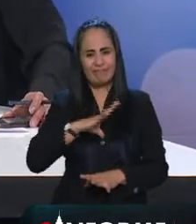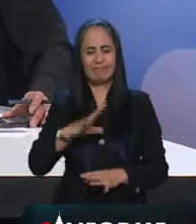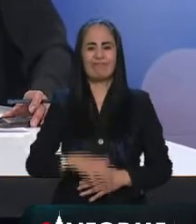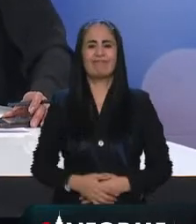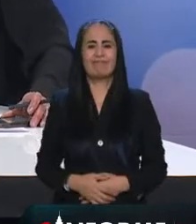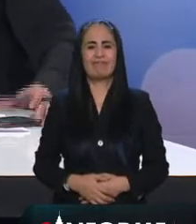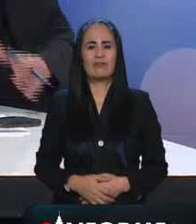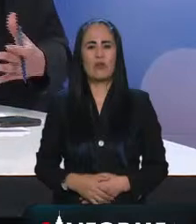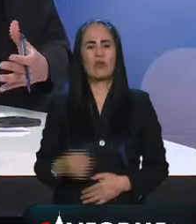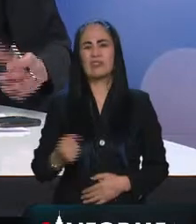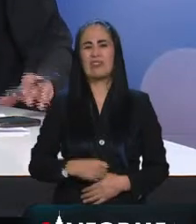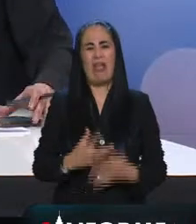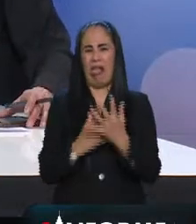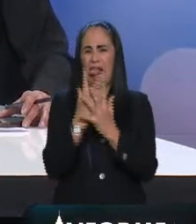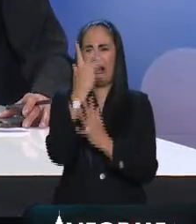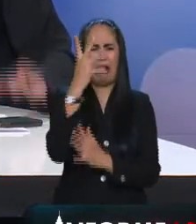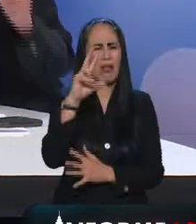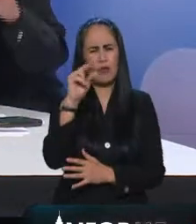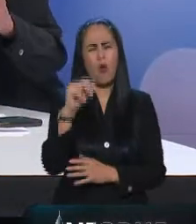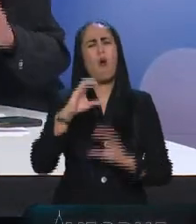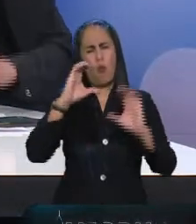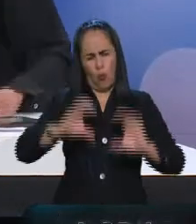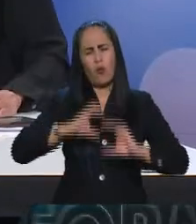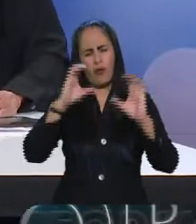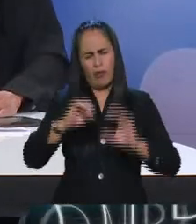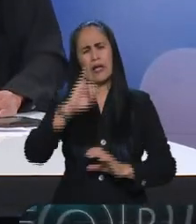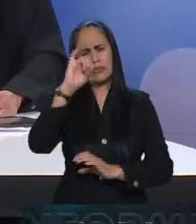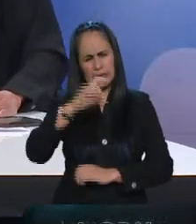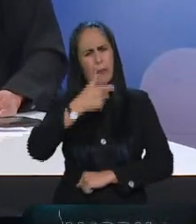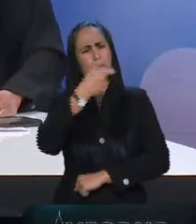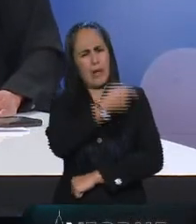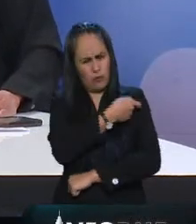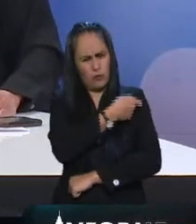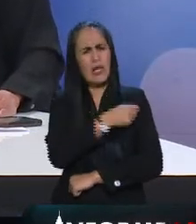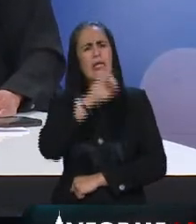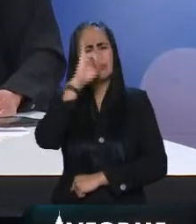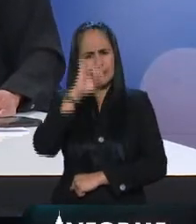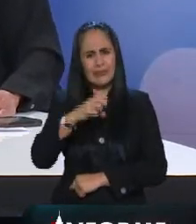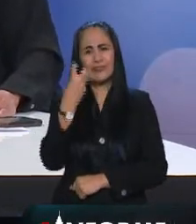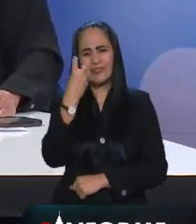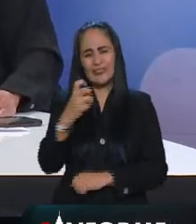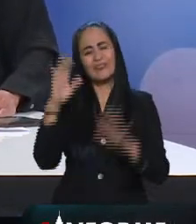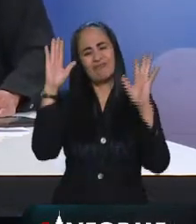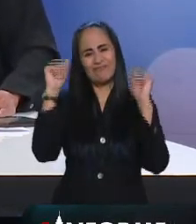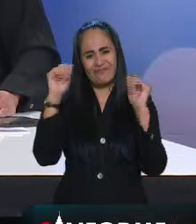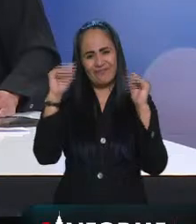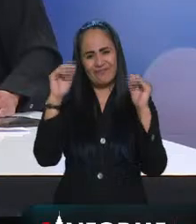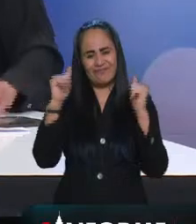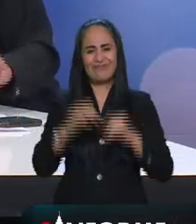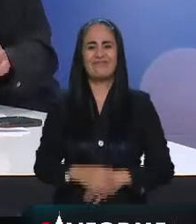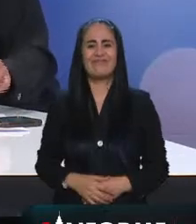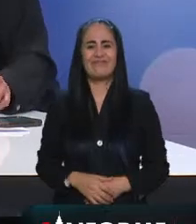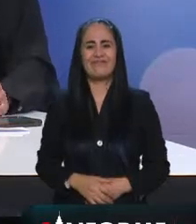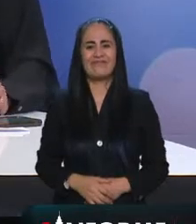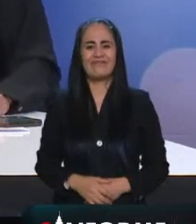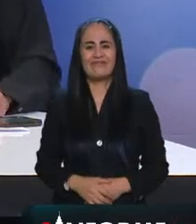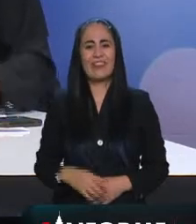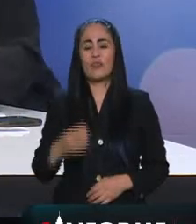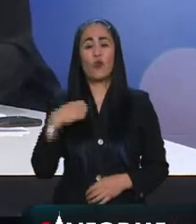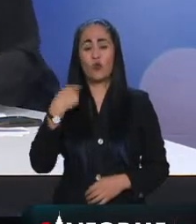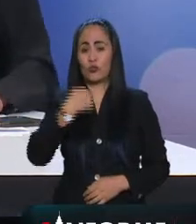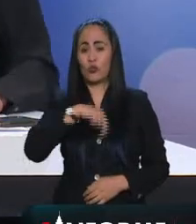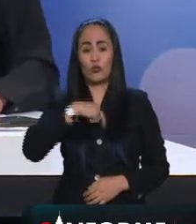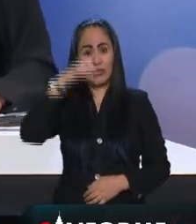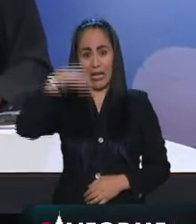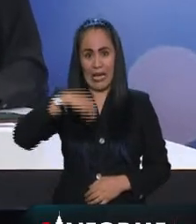deje el alarmismo si hay que cuidarse hay que vacunarse y con esto nos despedimos así es informes aquí aquí no lo asustamos informes aquí